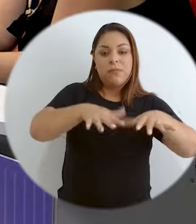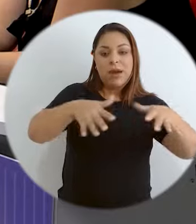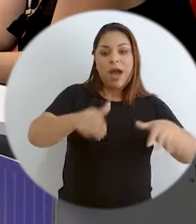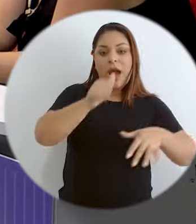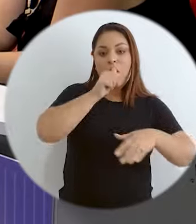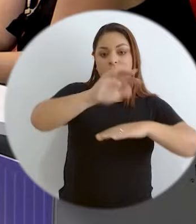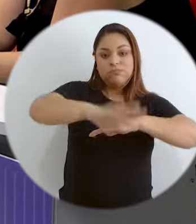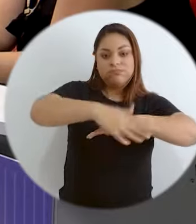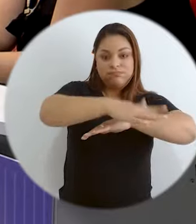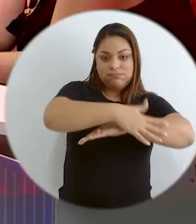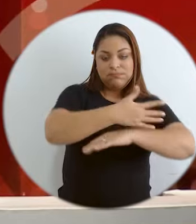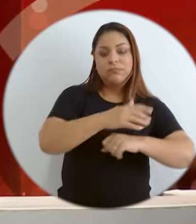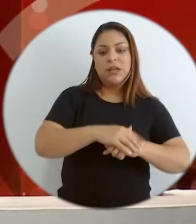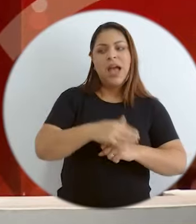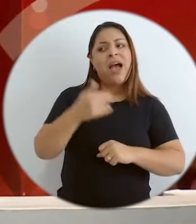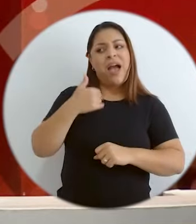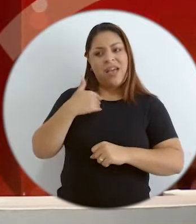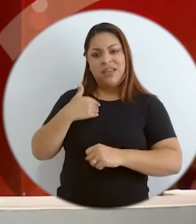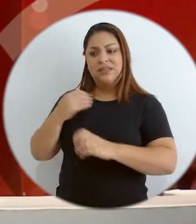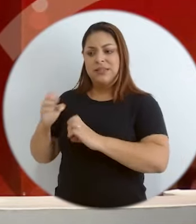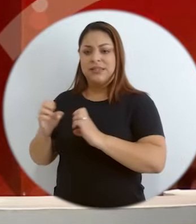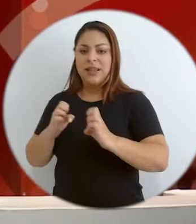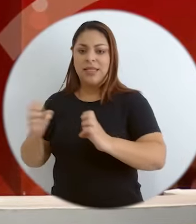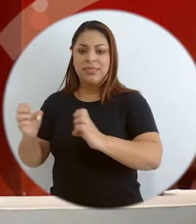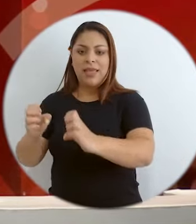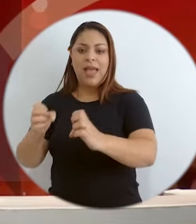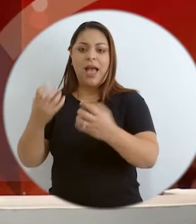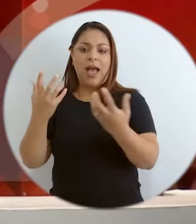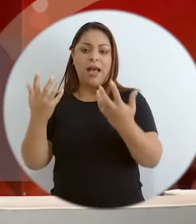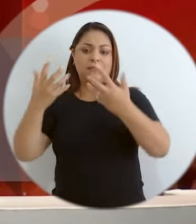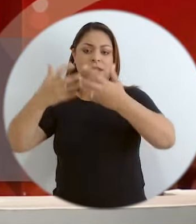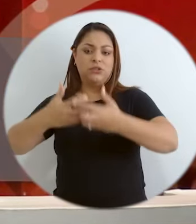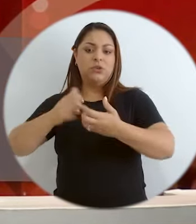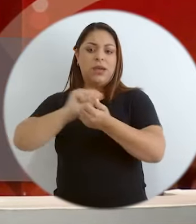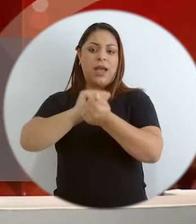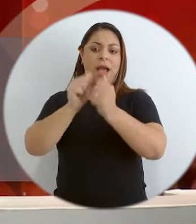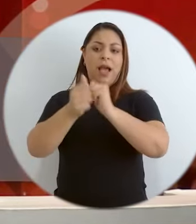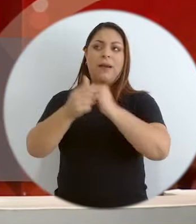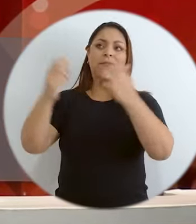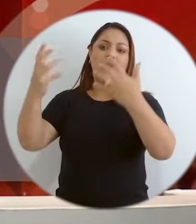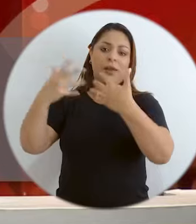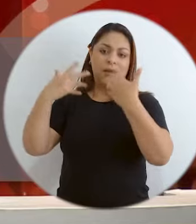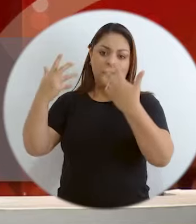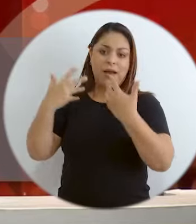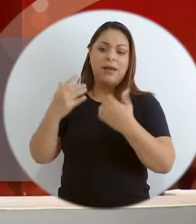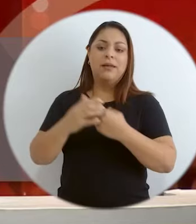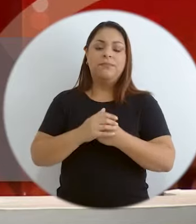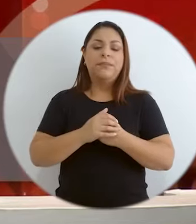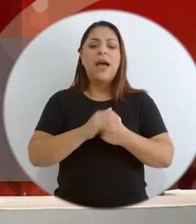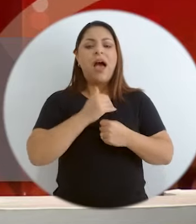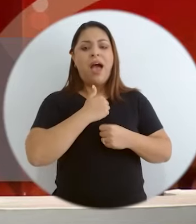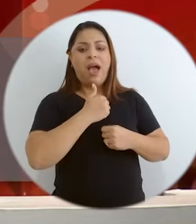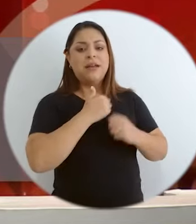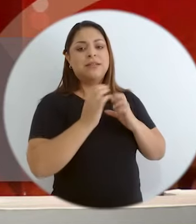los Recursos Marinos Costeros, tiene la Estrategia de Adaptación al Cambio Climático, la Estrategia